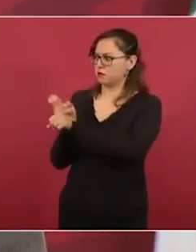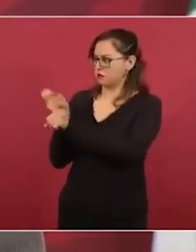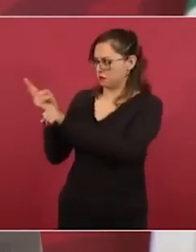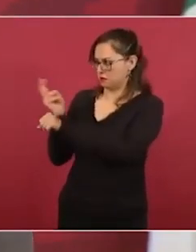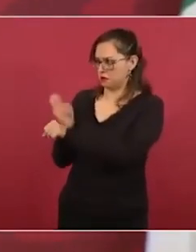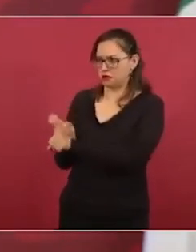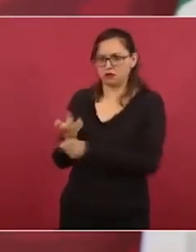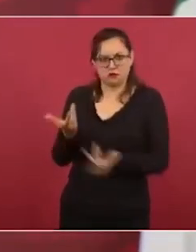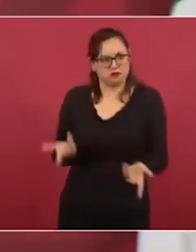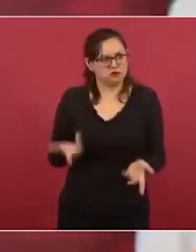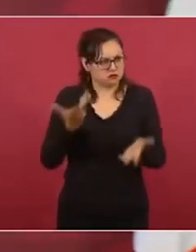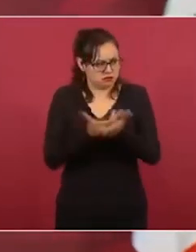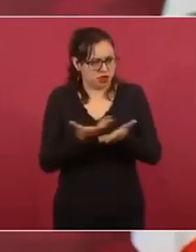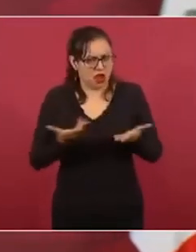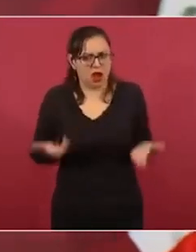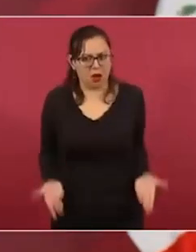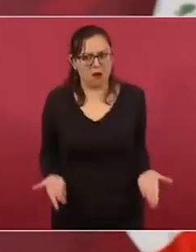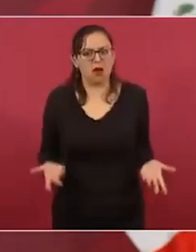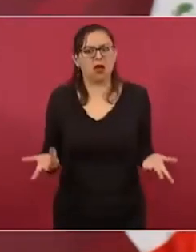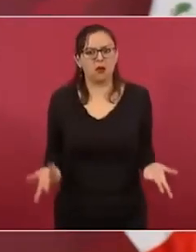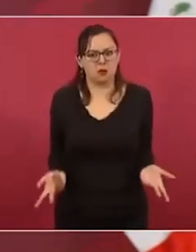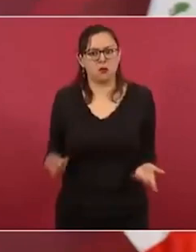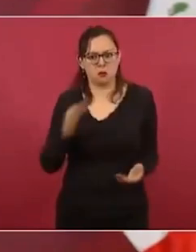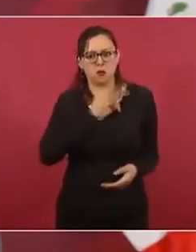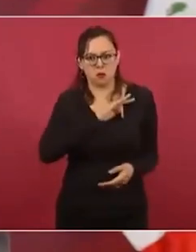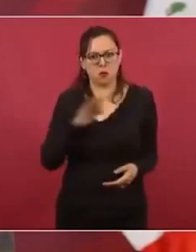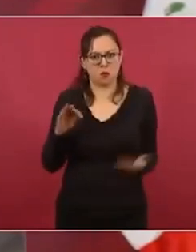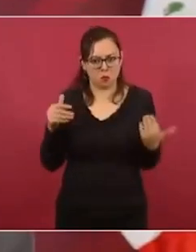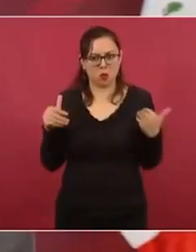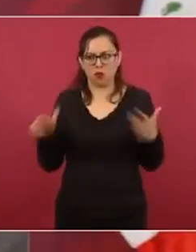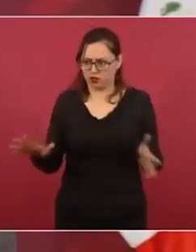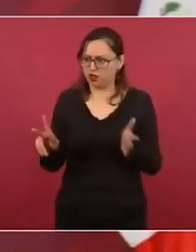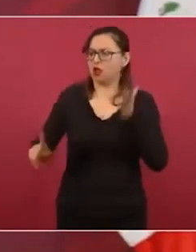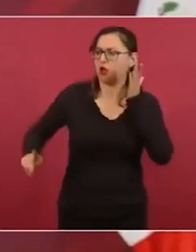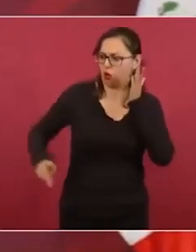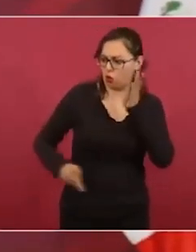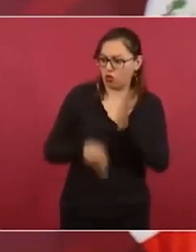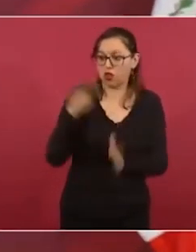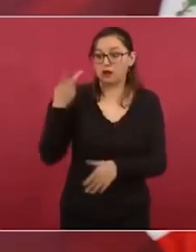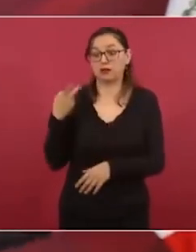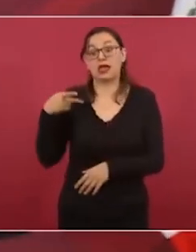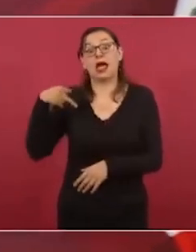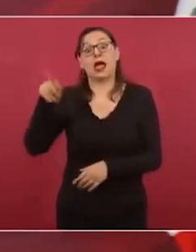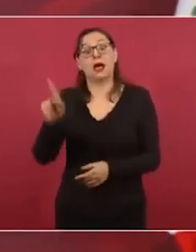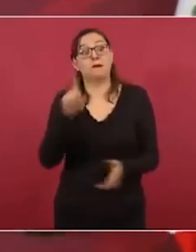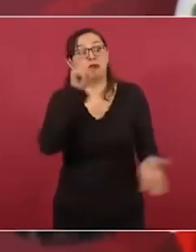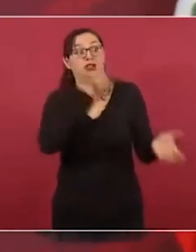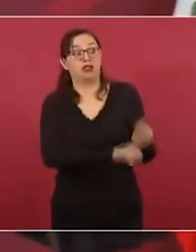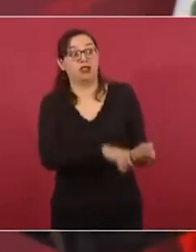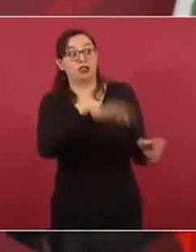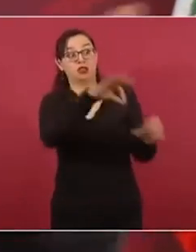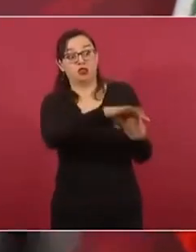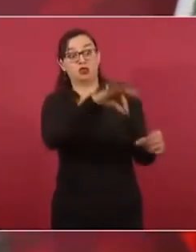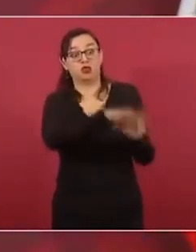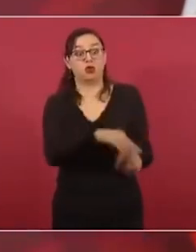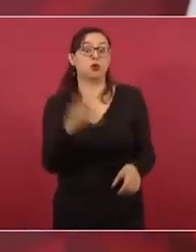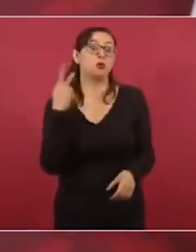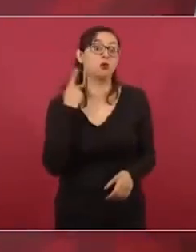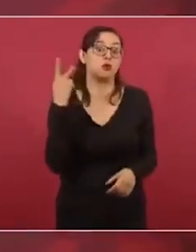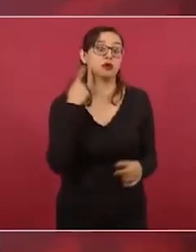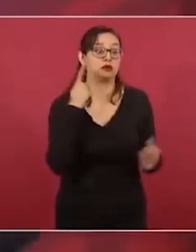Y sólo porque hay presión de grupos políticos